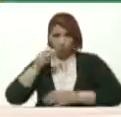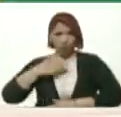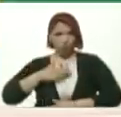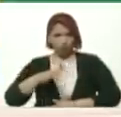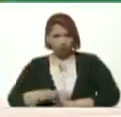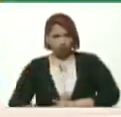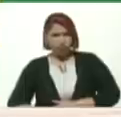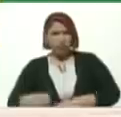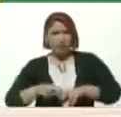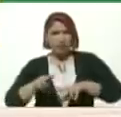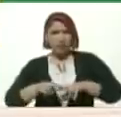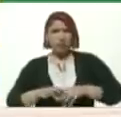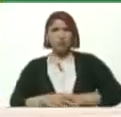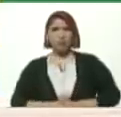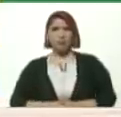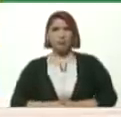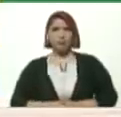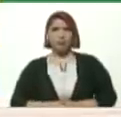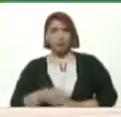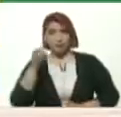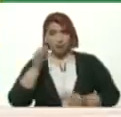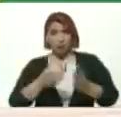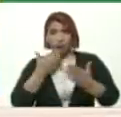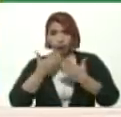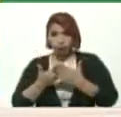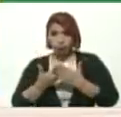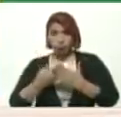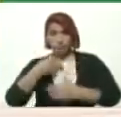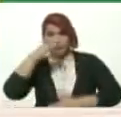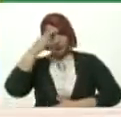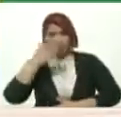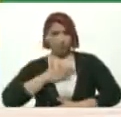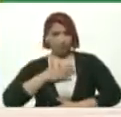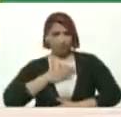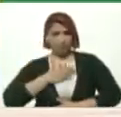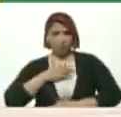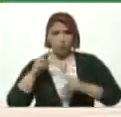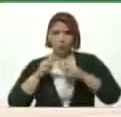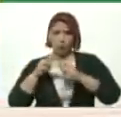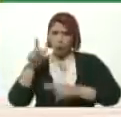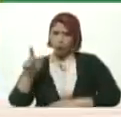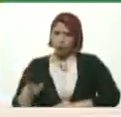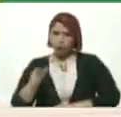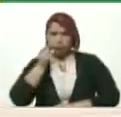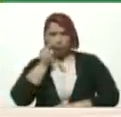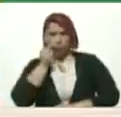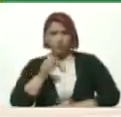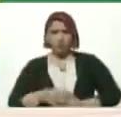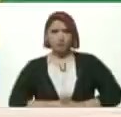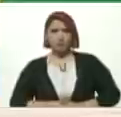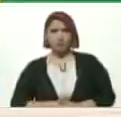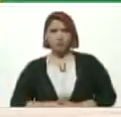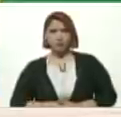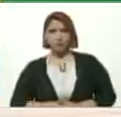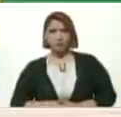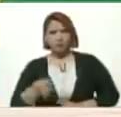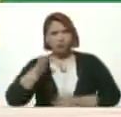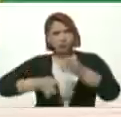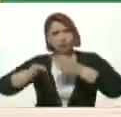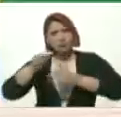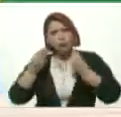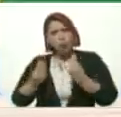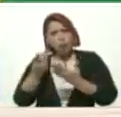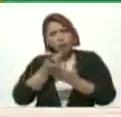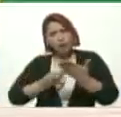chamo Tuve esa fortuna Gracias a mi padre Conocer al maestro Prieto Figueroa Y él me explicó Cómo